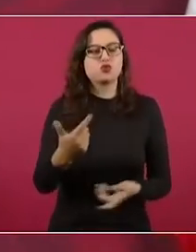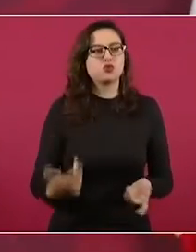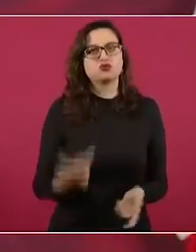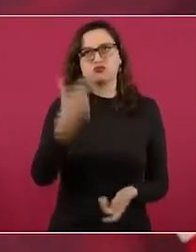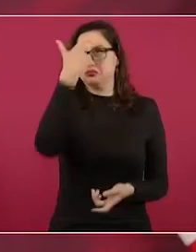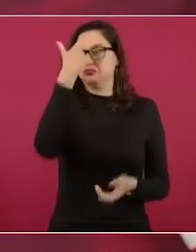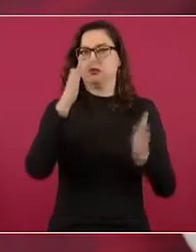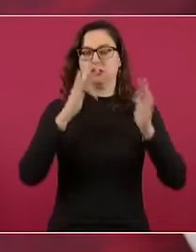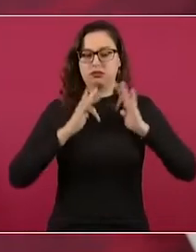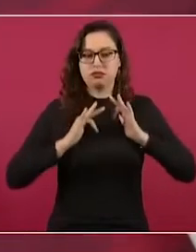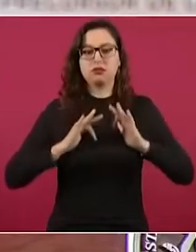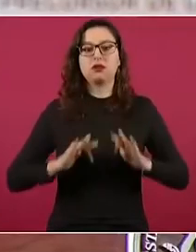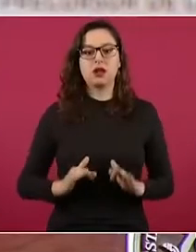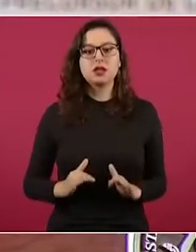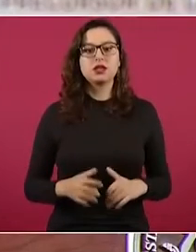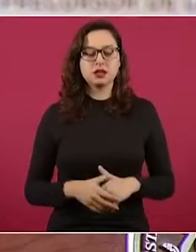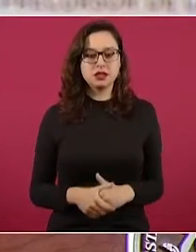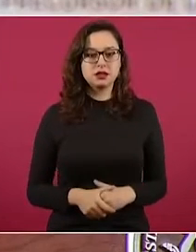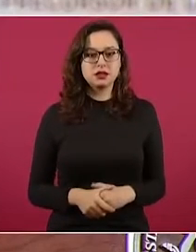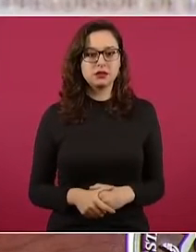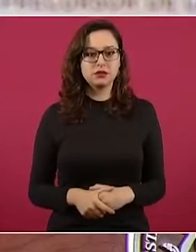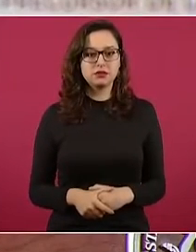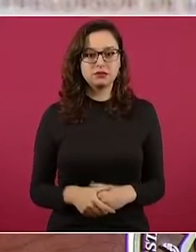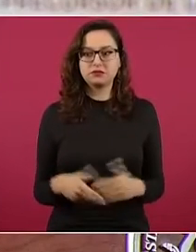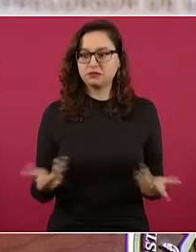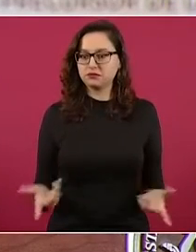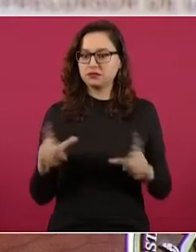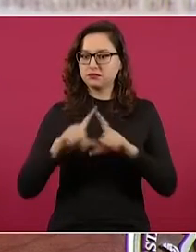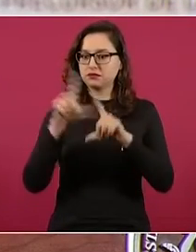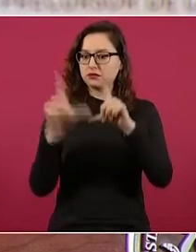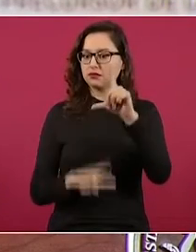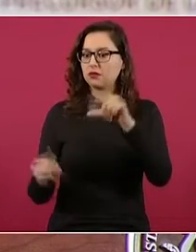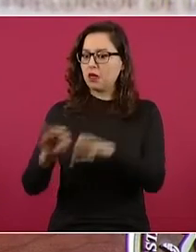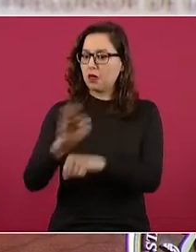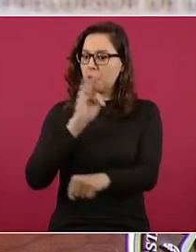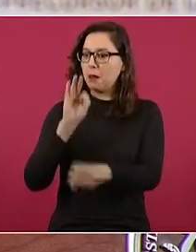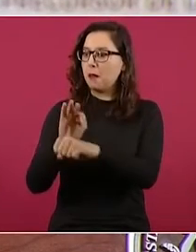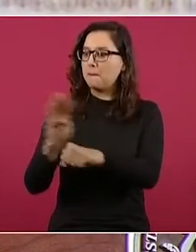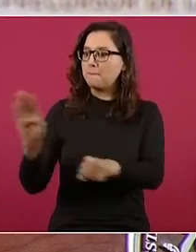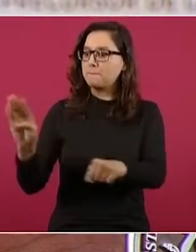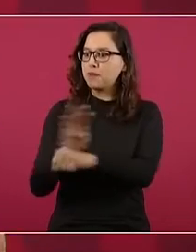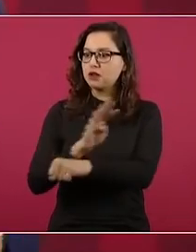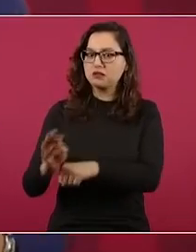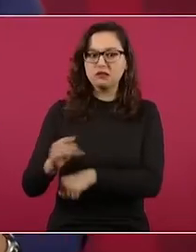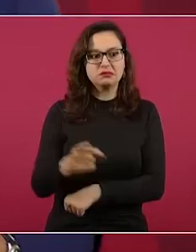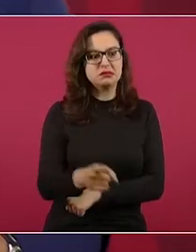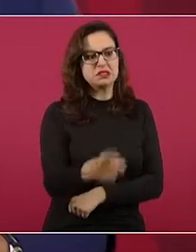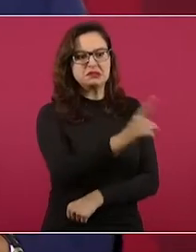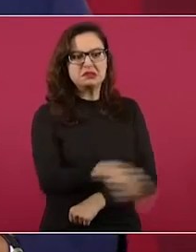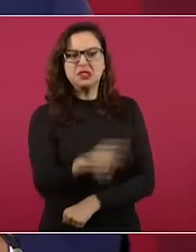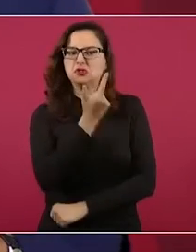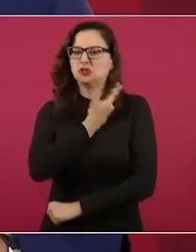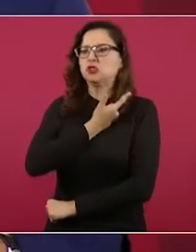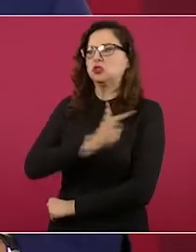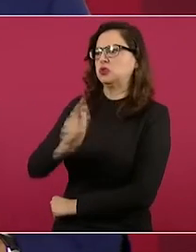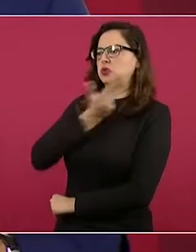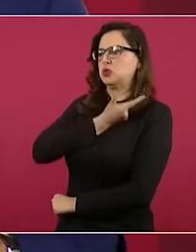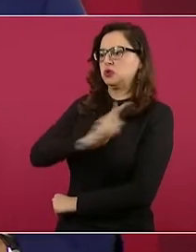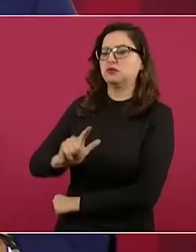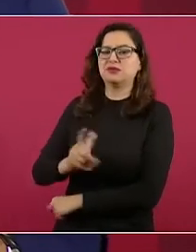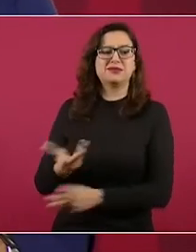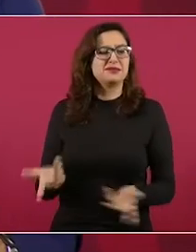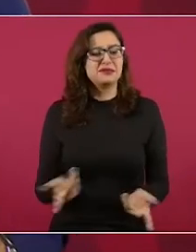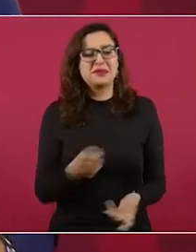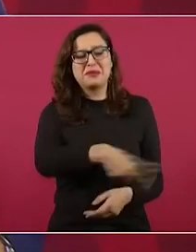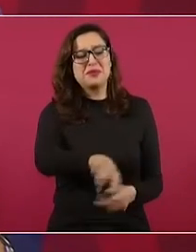conciencia, si sé que esto es bueno para el pueblo, aunque no les guste a las